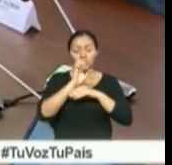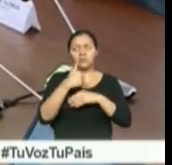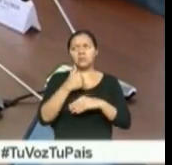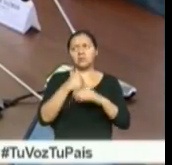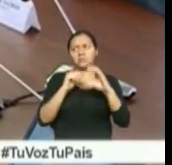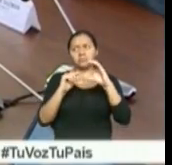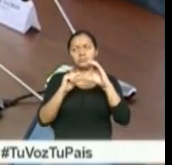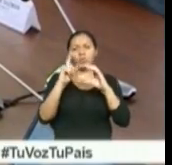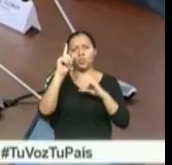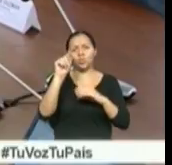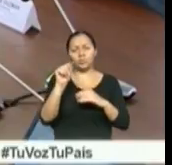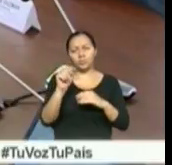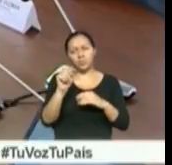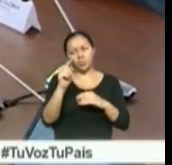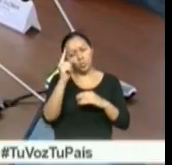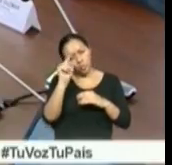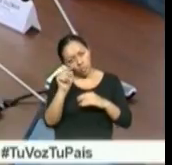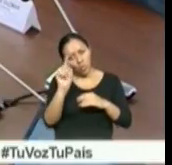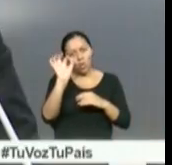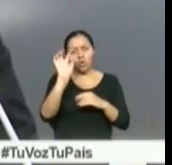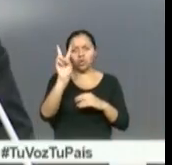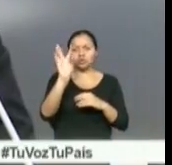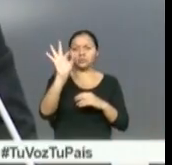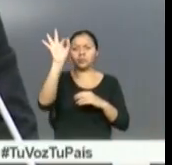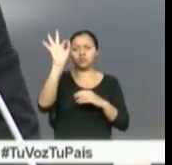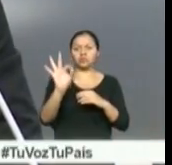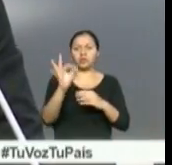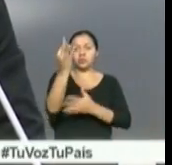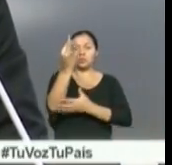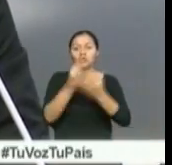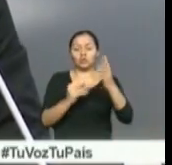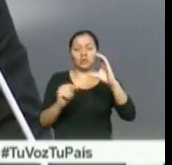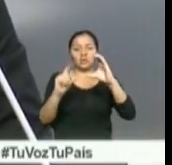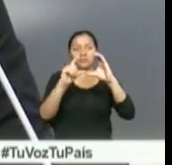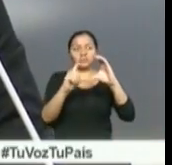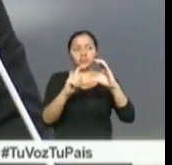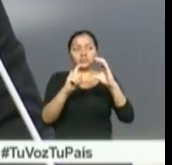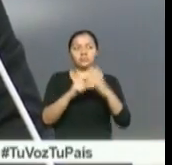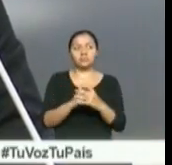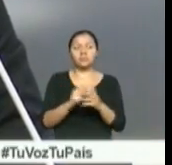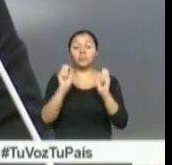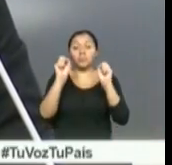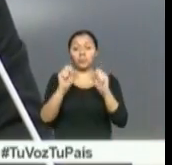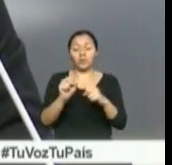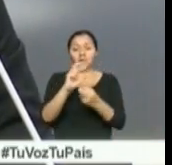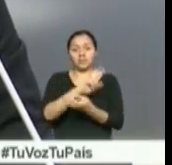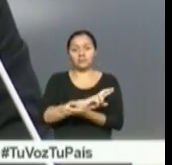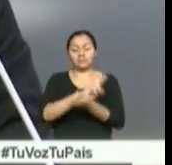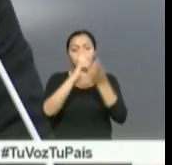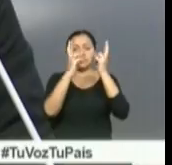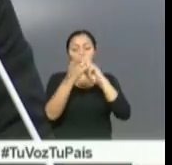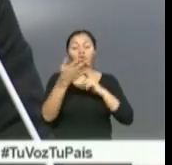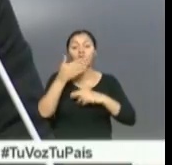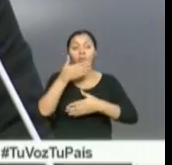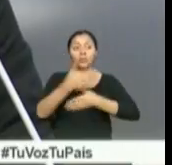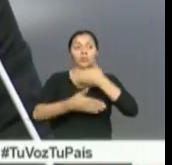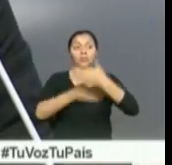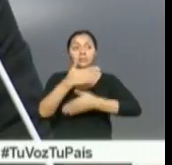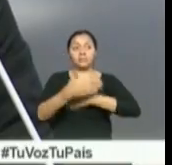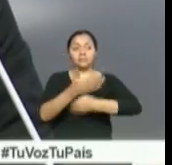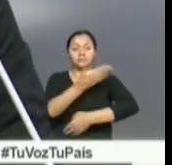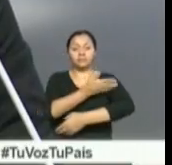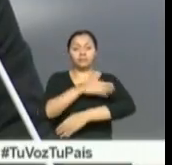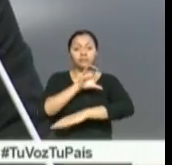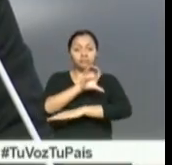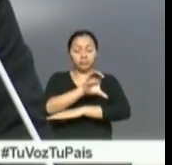y el 2 por ciento del Producto Interno Bruto, reveló. Se estima que en base a una muy buena regulación, en base al fortalecimiento de la